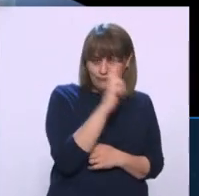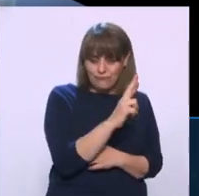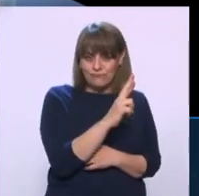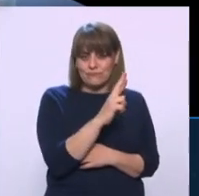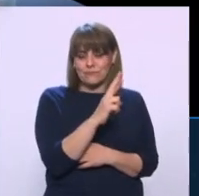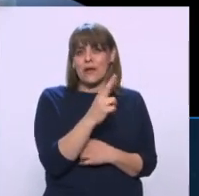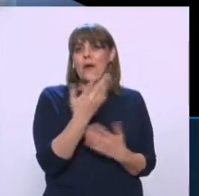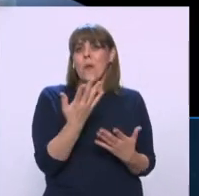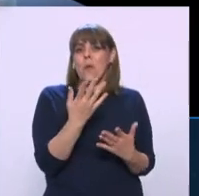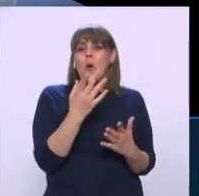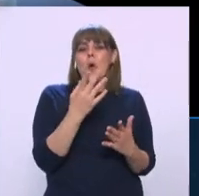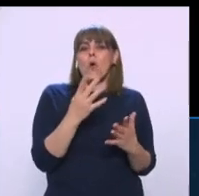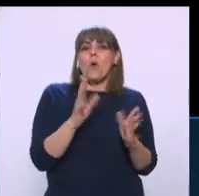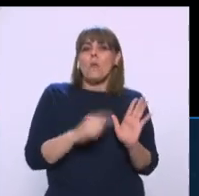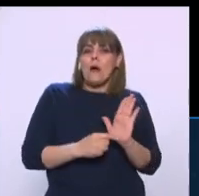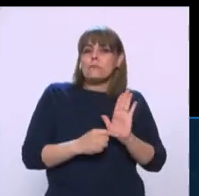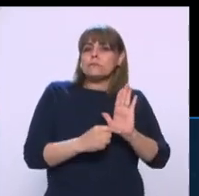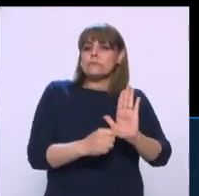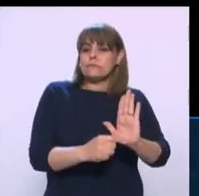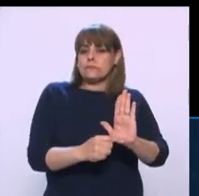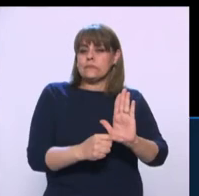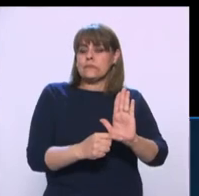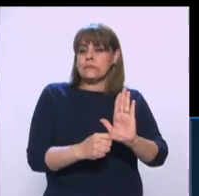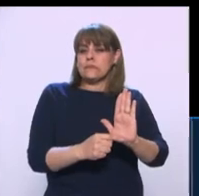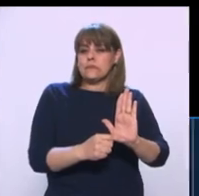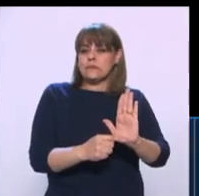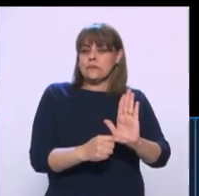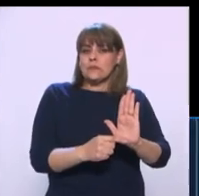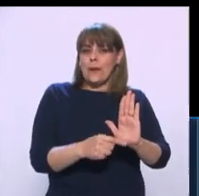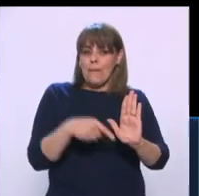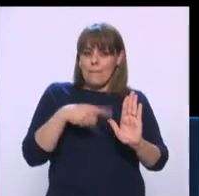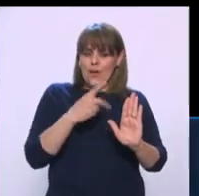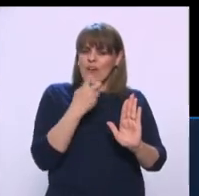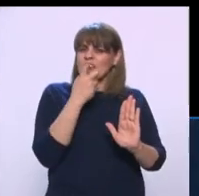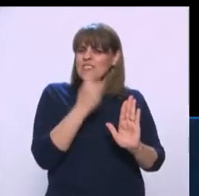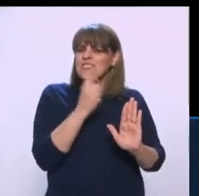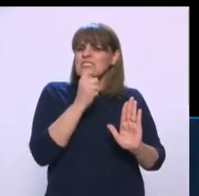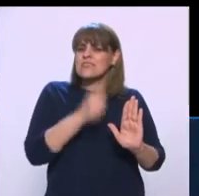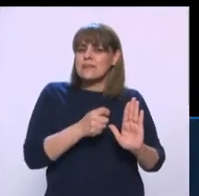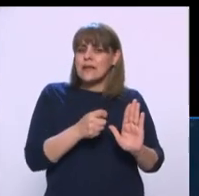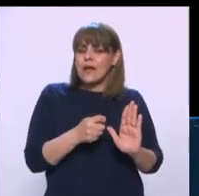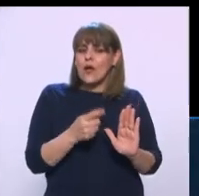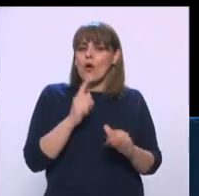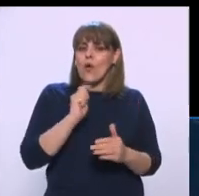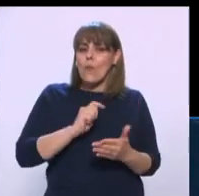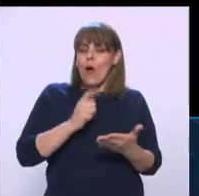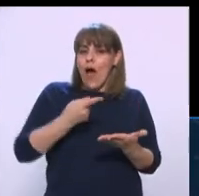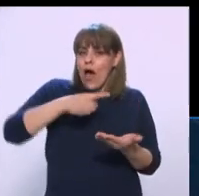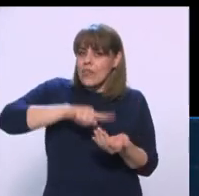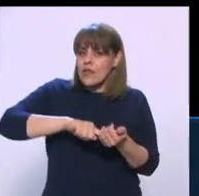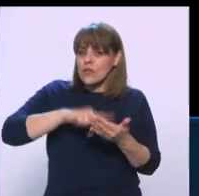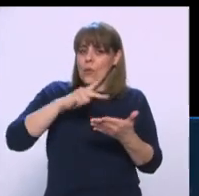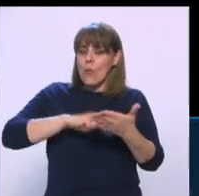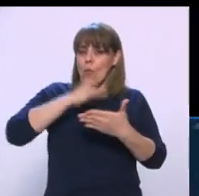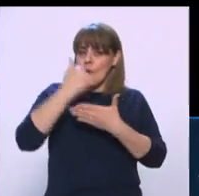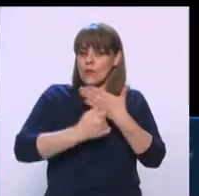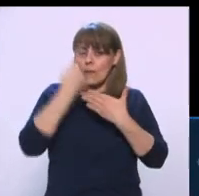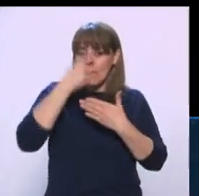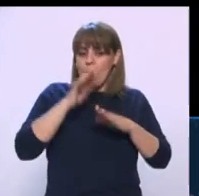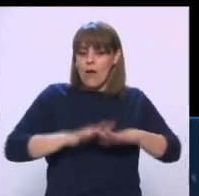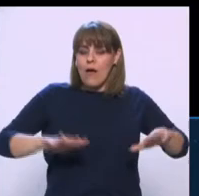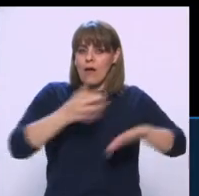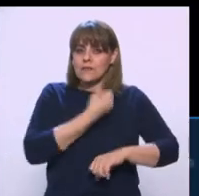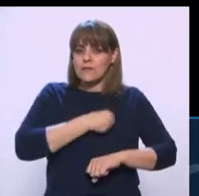de lo simbólico el día de hoy, pues, le sigue dando paso a una política de salud pública que no